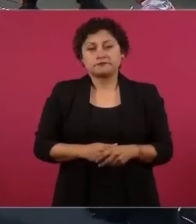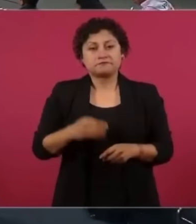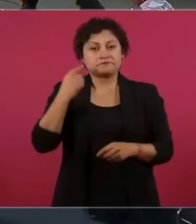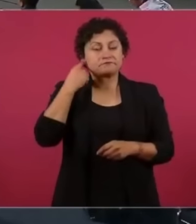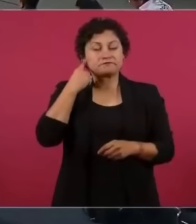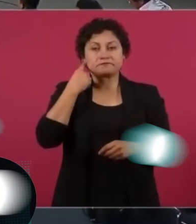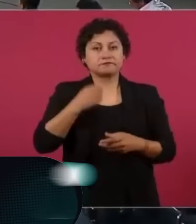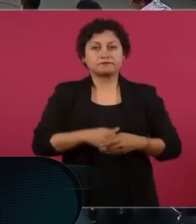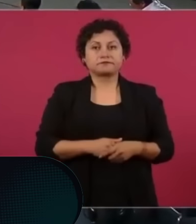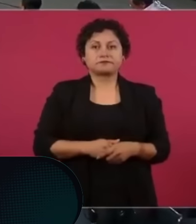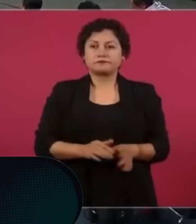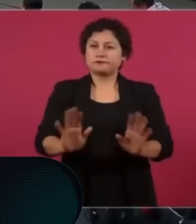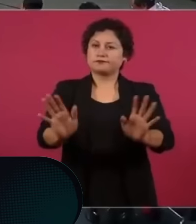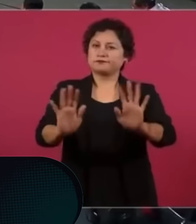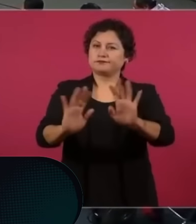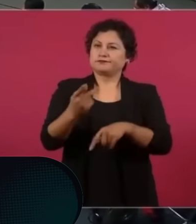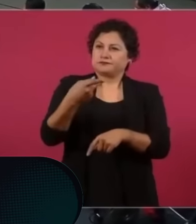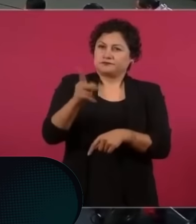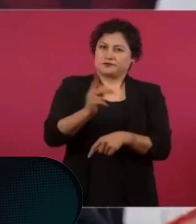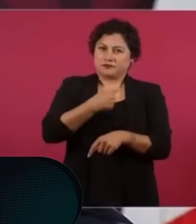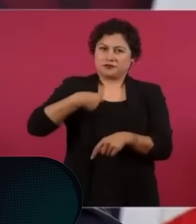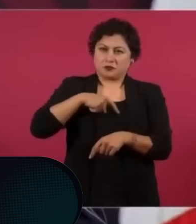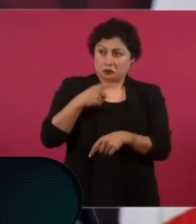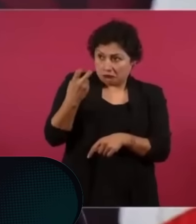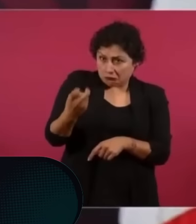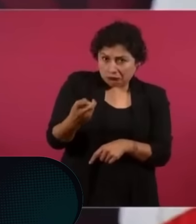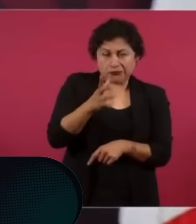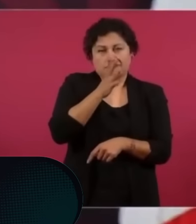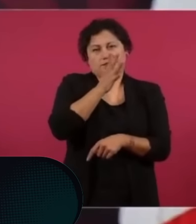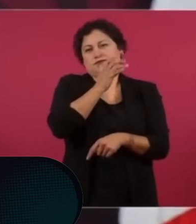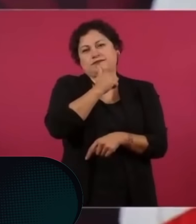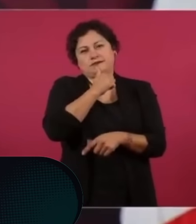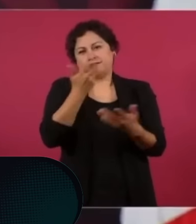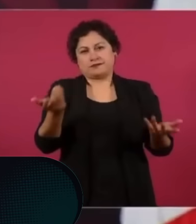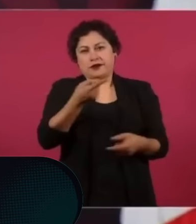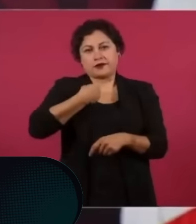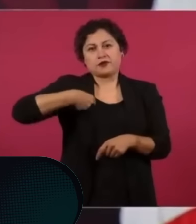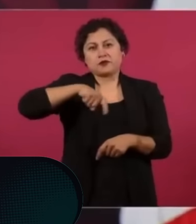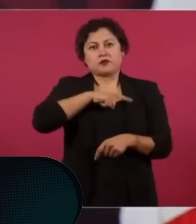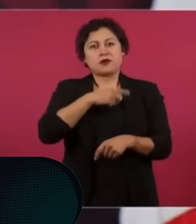Pero nosotros no podemos hacer eso, o sea, no nos corresponde.